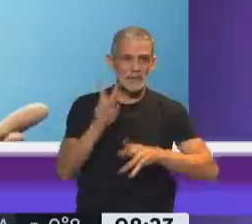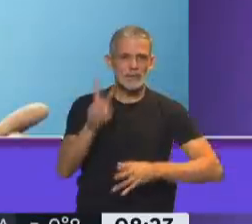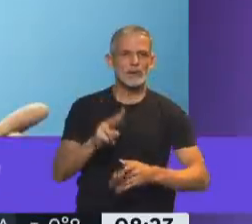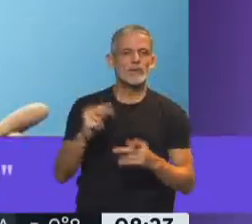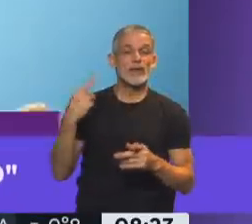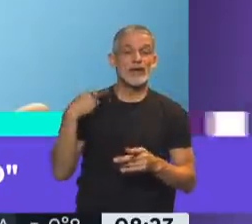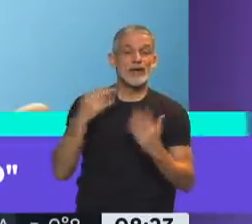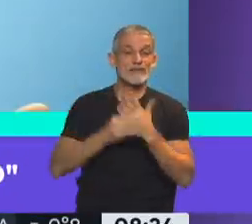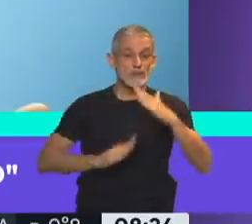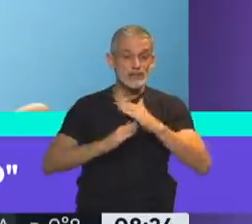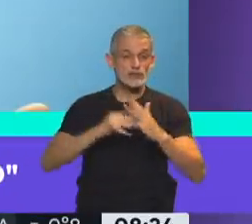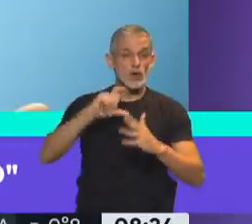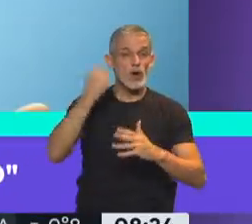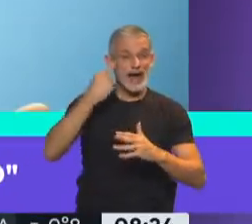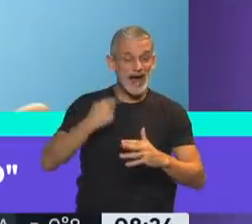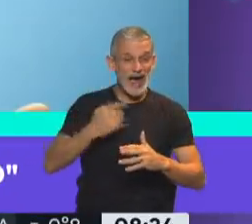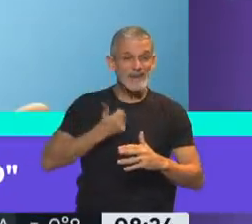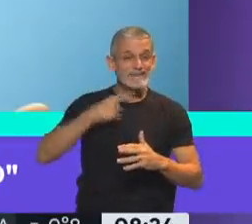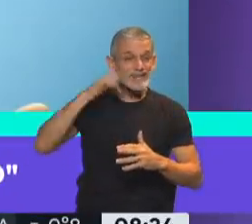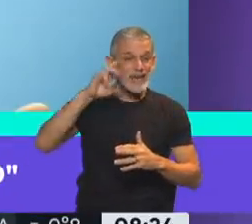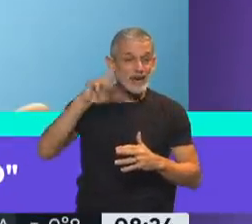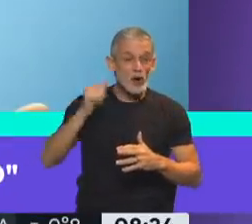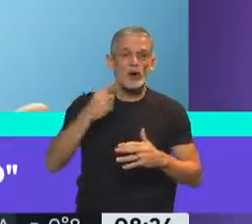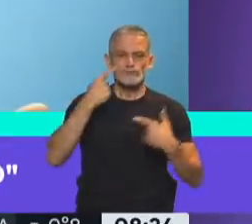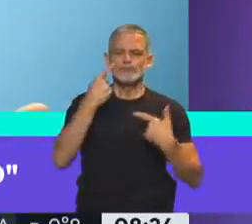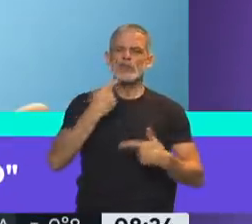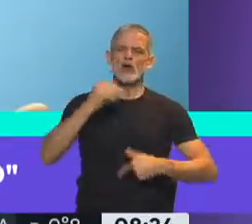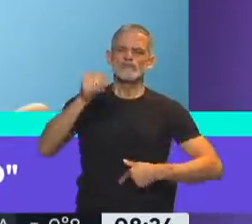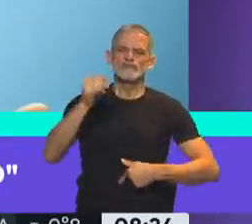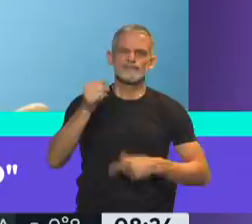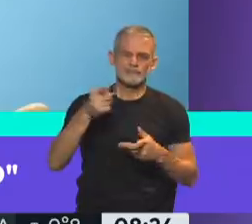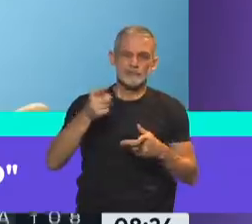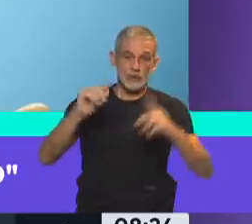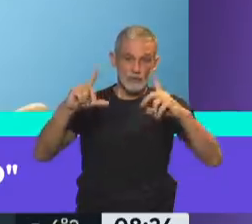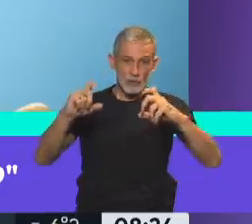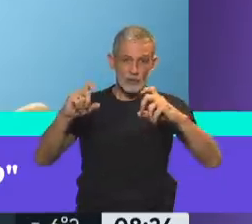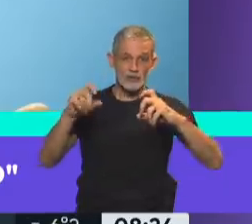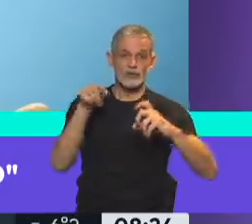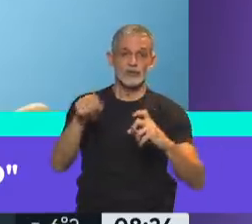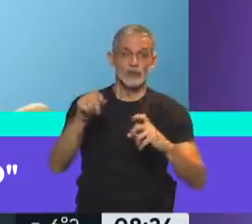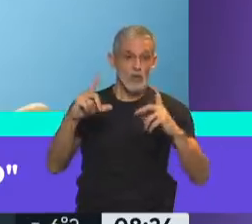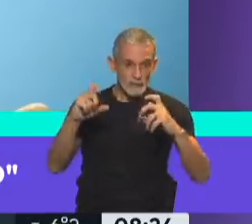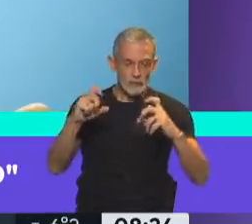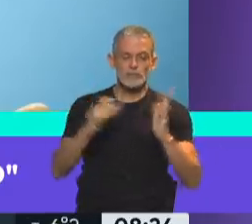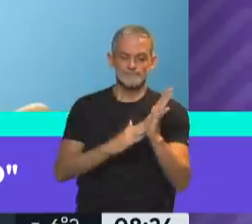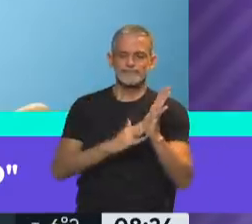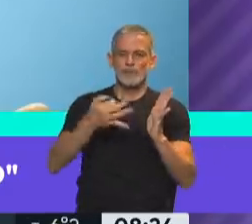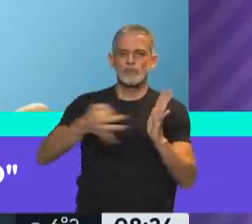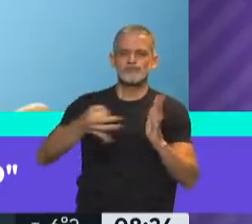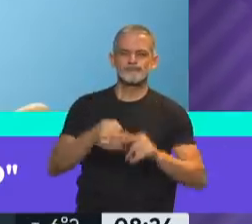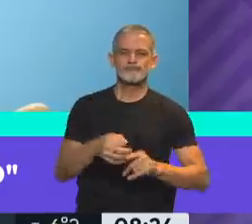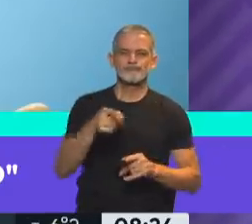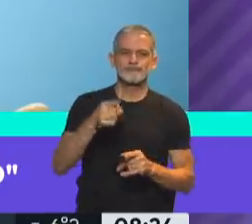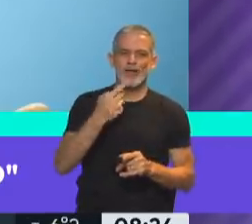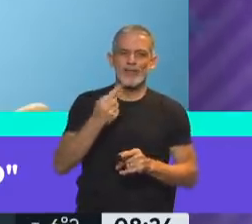El jefe de gabinete, Santiago Cafiero, acaba de reconocer el posteo de la foto que justamente fue difundida en las últimas horas.